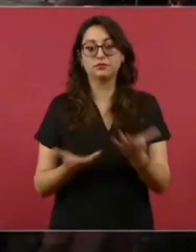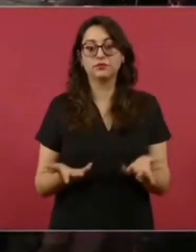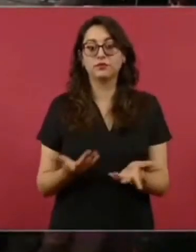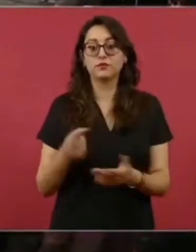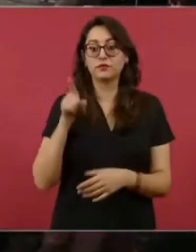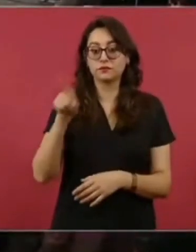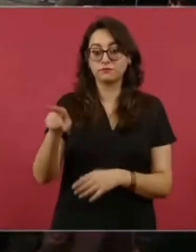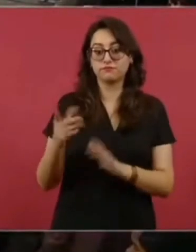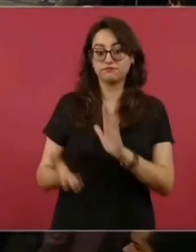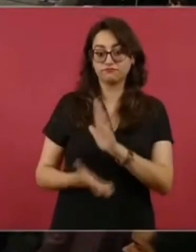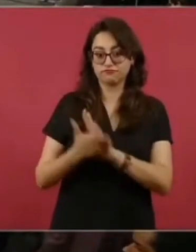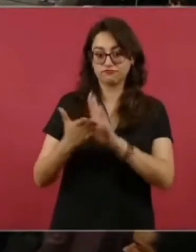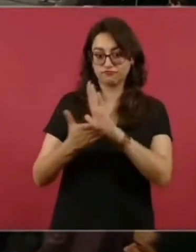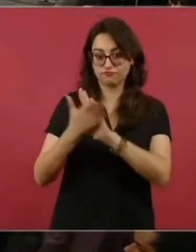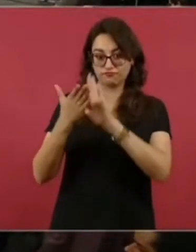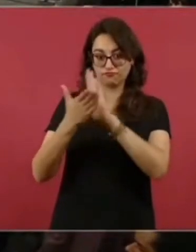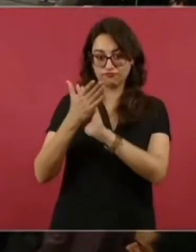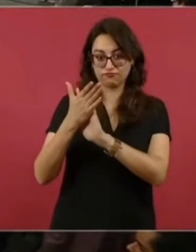construir la planta